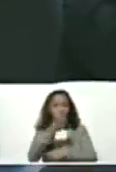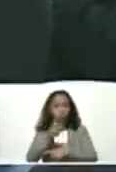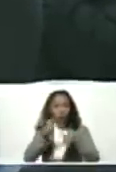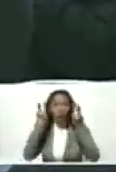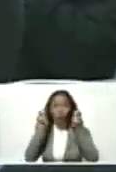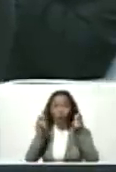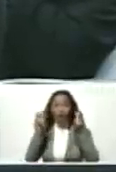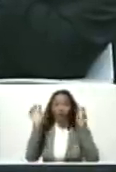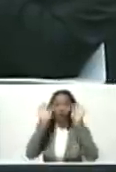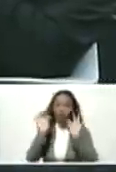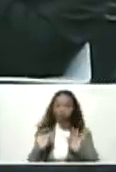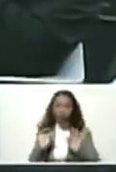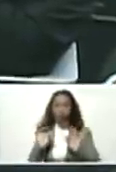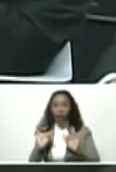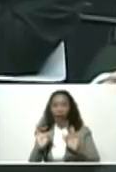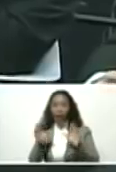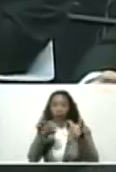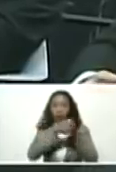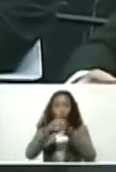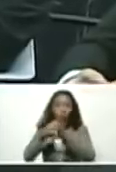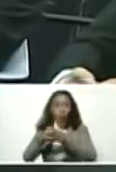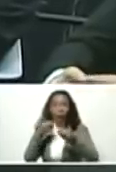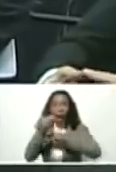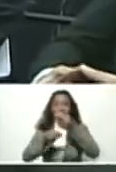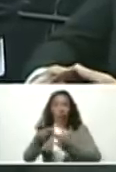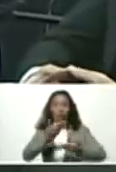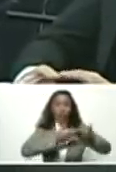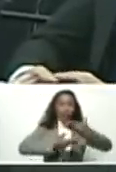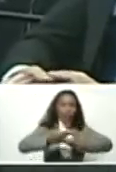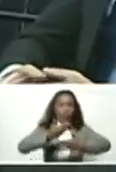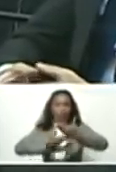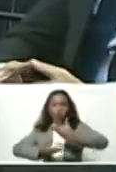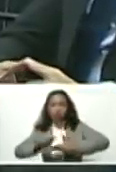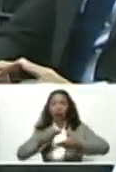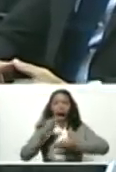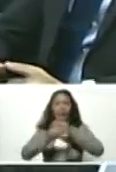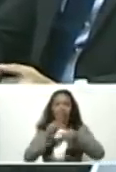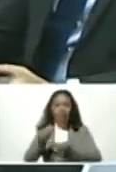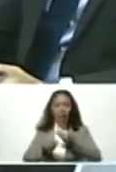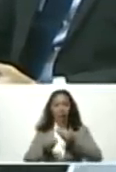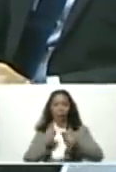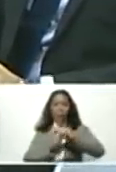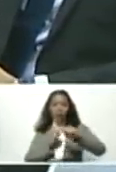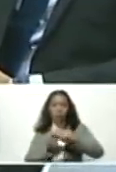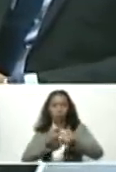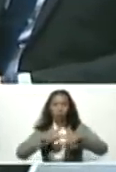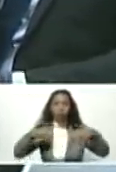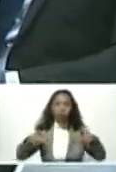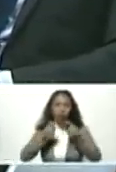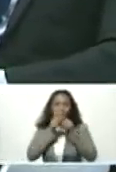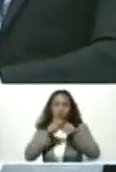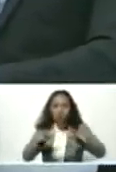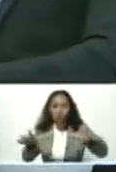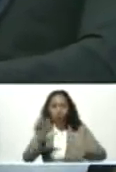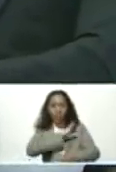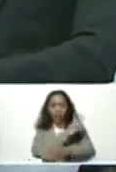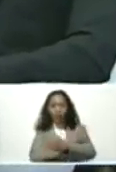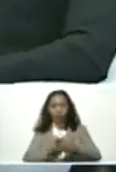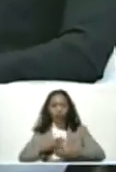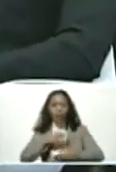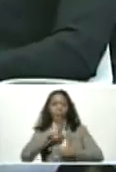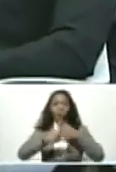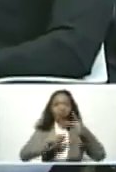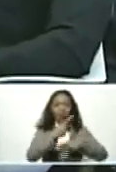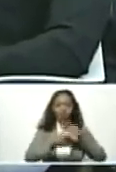sectores para, en una relación virtuosa, generar crecimiento, desarrollo, expansión de fuerzas productivas.